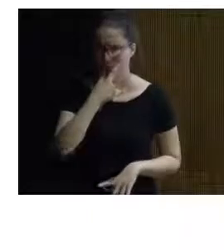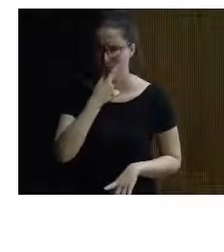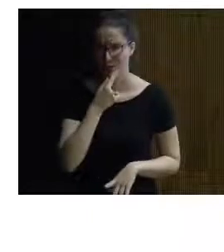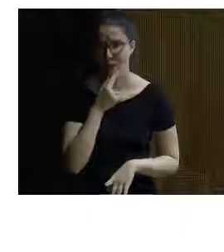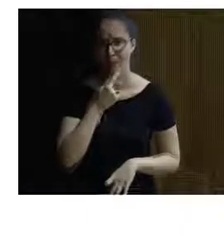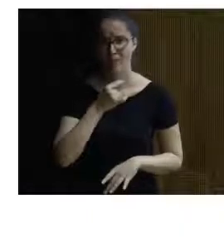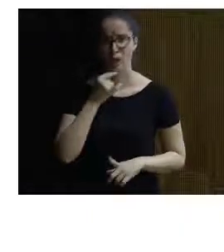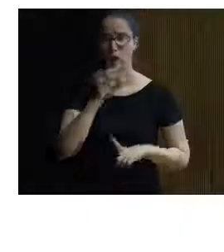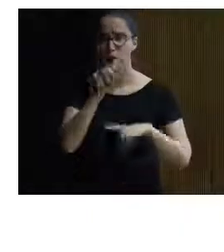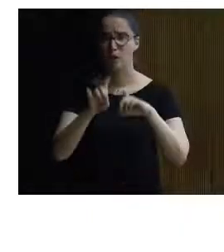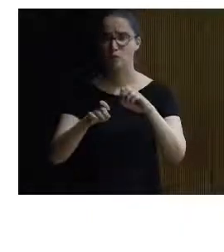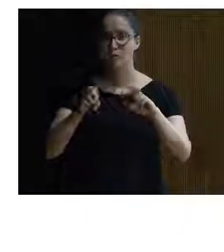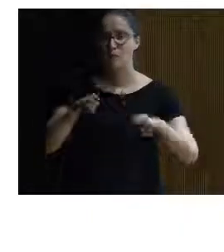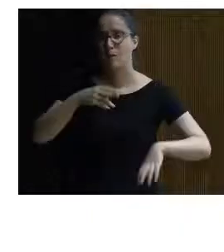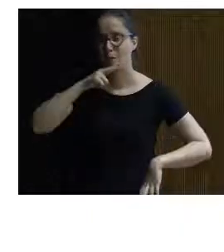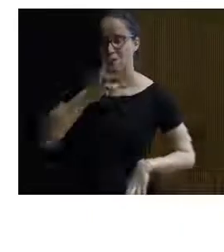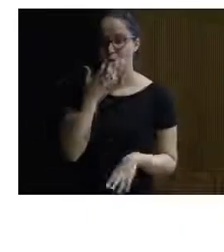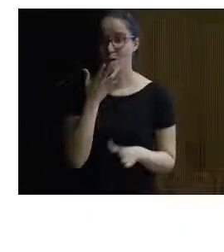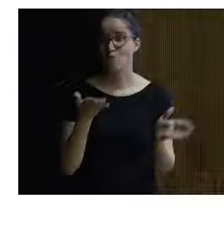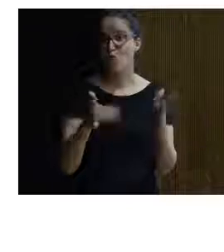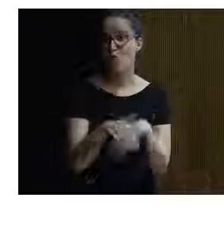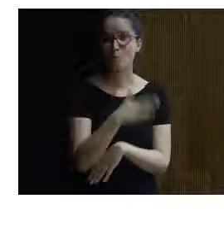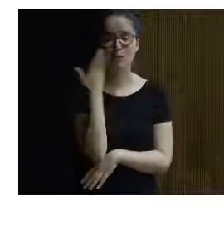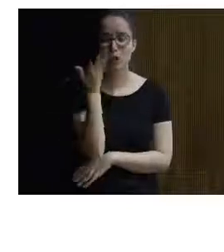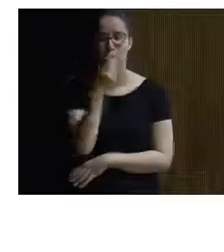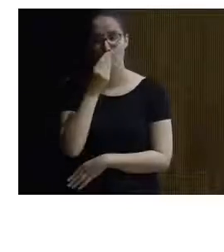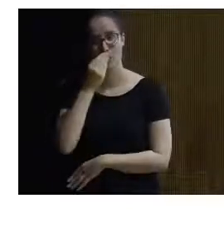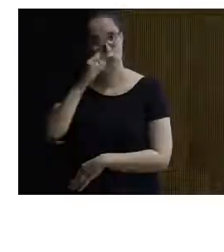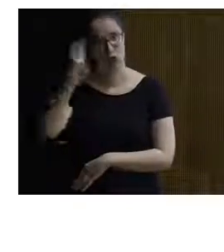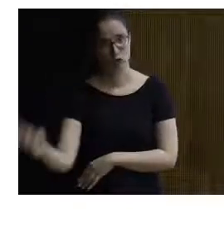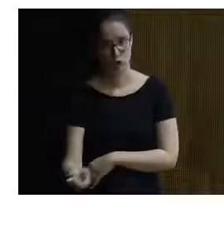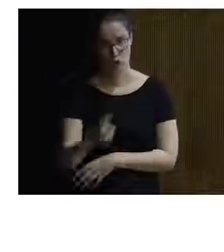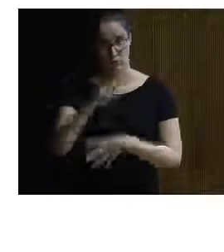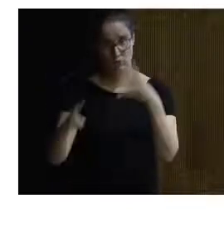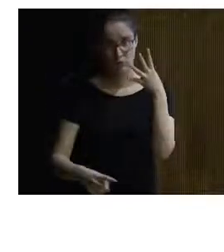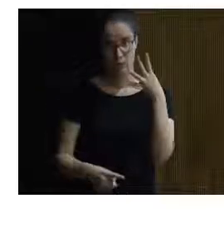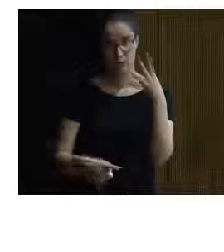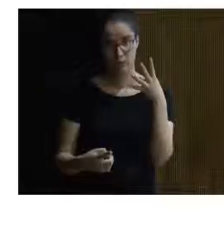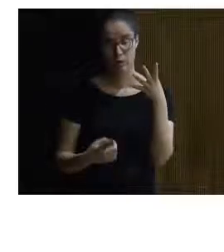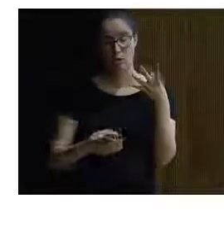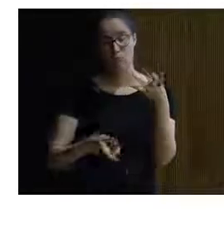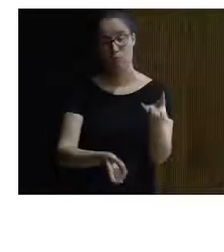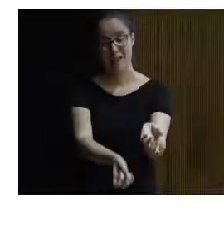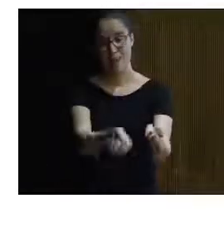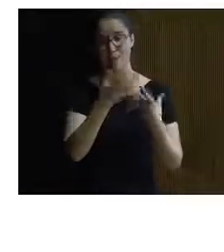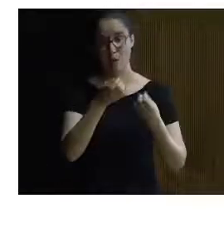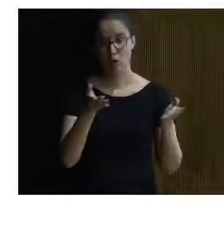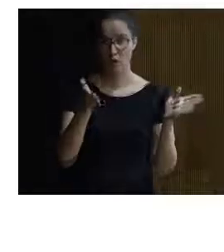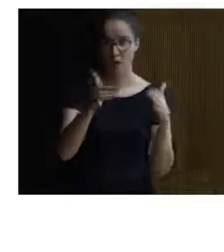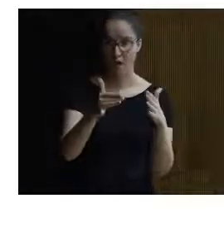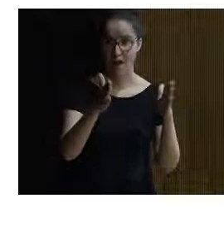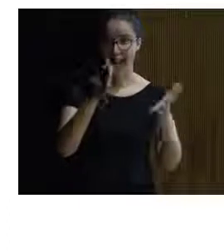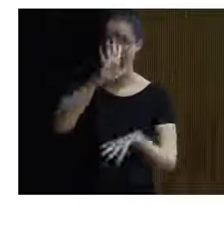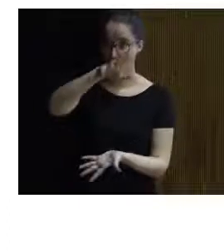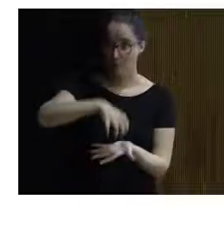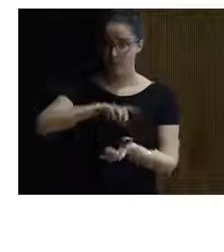con preguntas sobre el baño, por ejemplo, el dormitorio el comedor y otros. Con esto nosotros recibimos la información del alojamiento y a